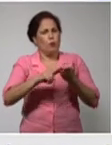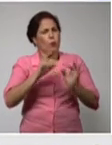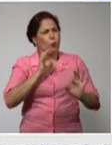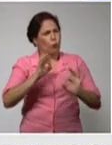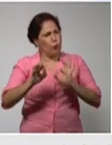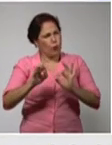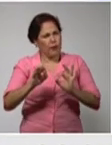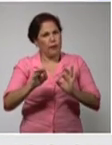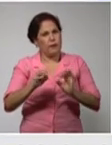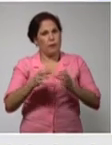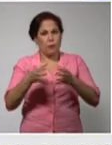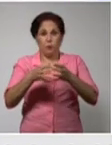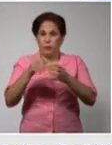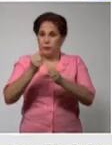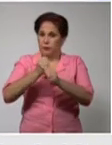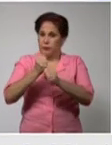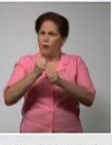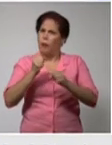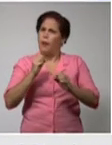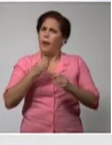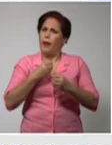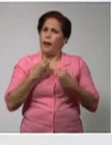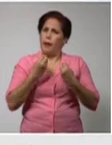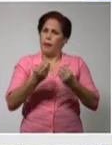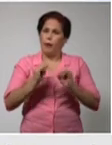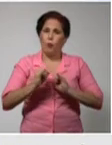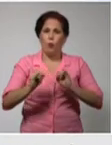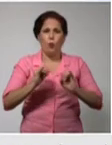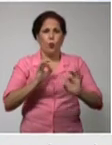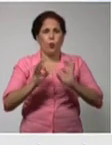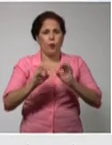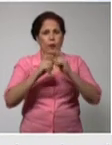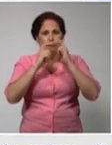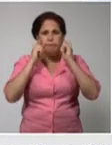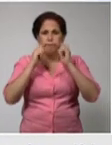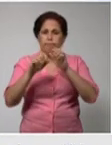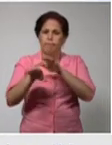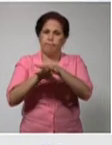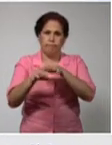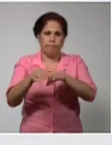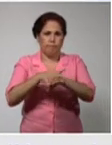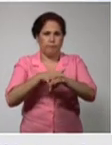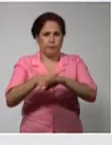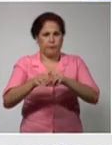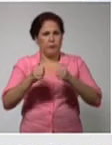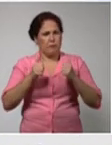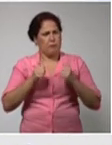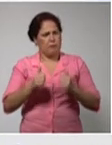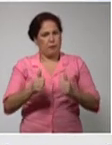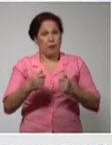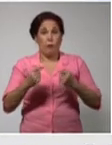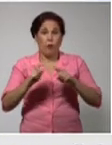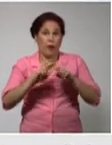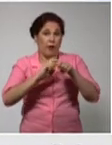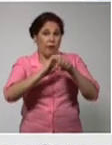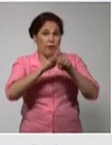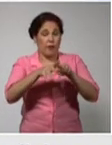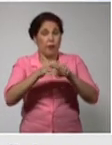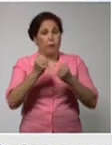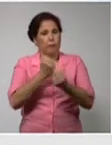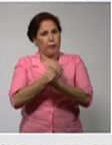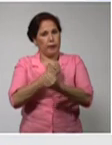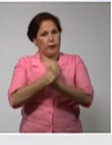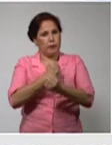de nuestro colectivo de prensa cuídese mucho proteja a sus hijos protéjalos de este virus y seguimos aquí